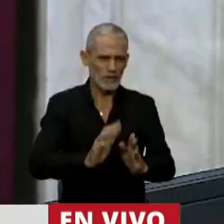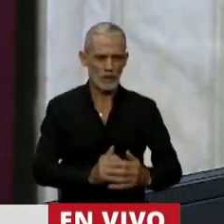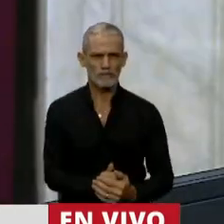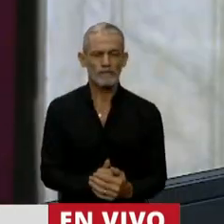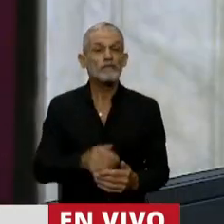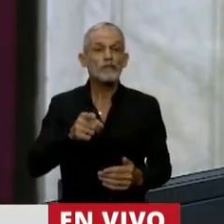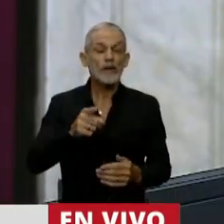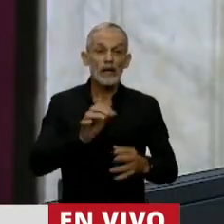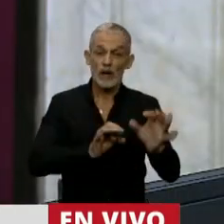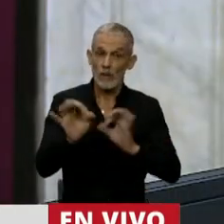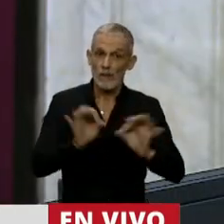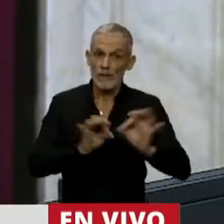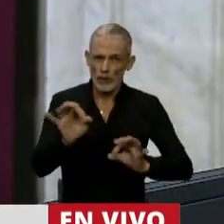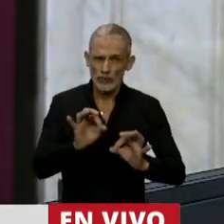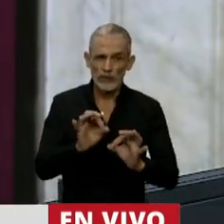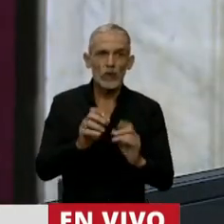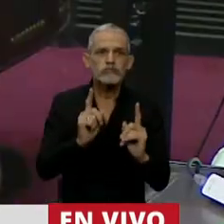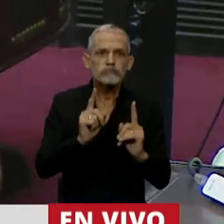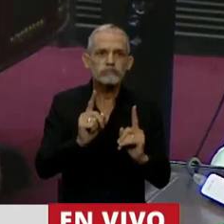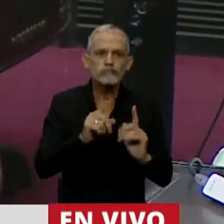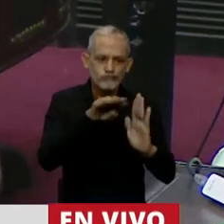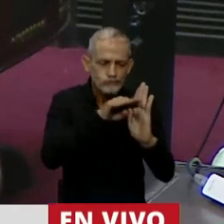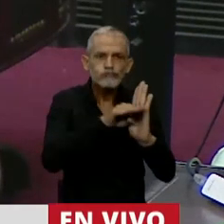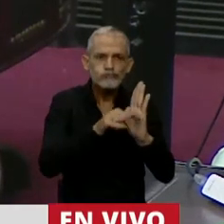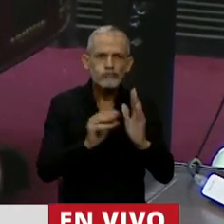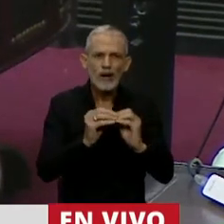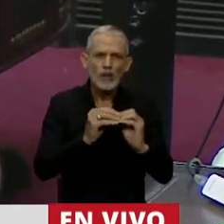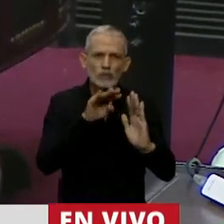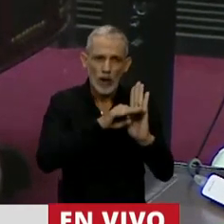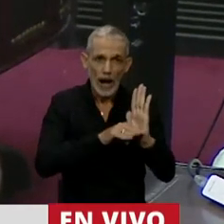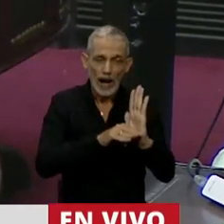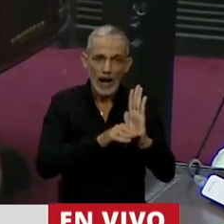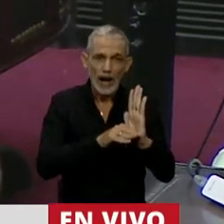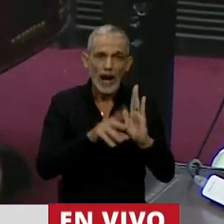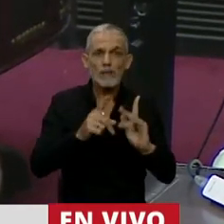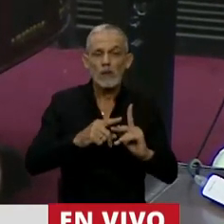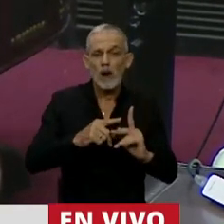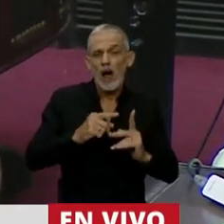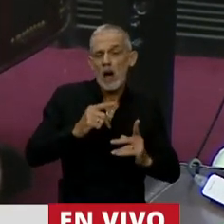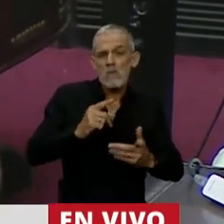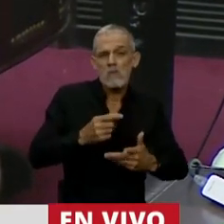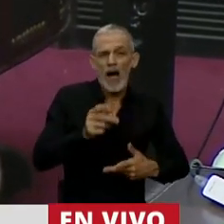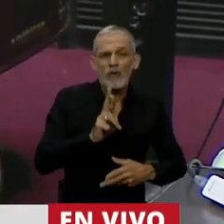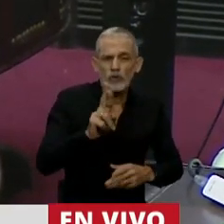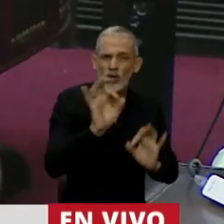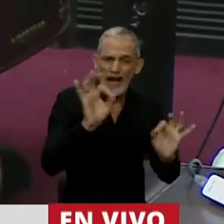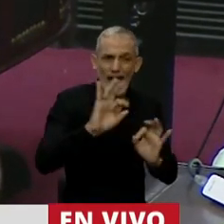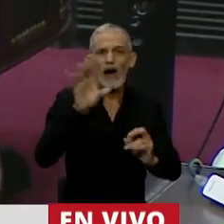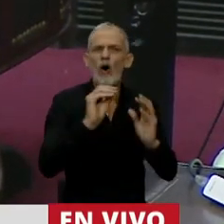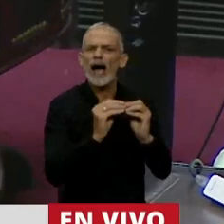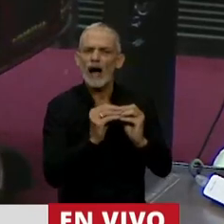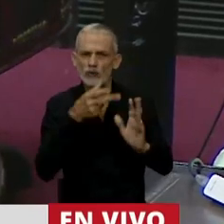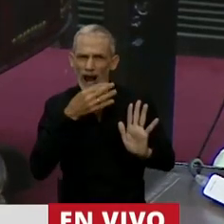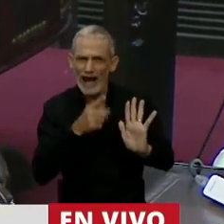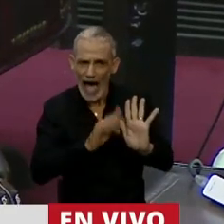comparte tiempo. mantiene la tipificación de quien obra sin consentimiento y para quien lo hace por fuera de causales